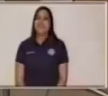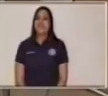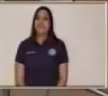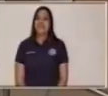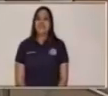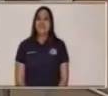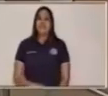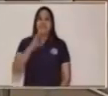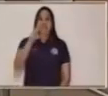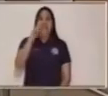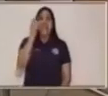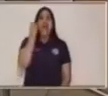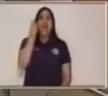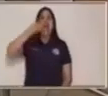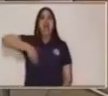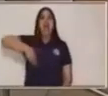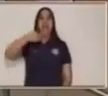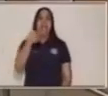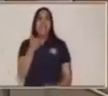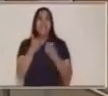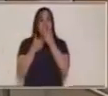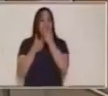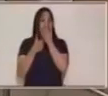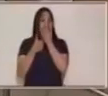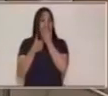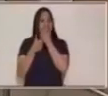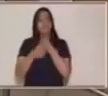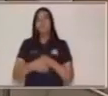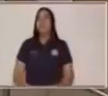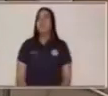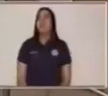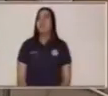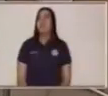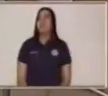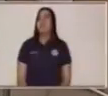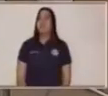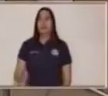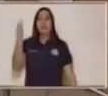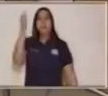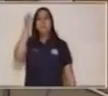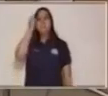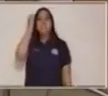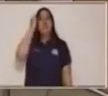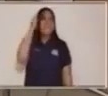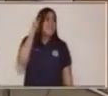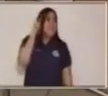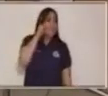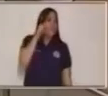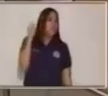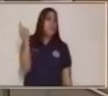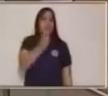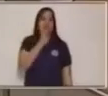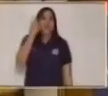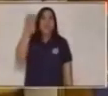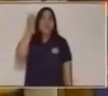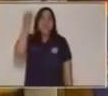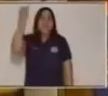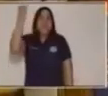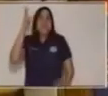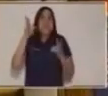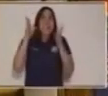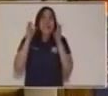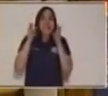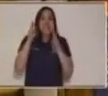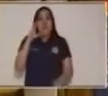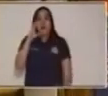¡Clima! Nos tocó clima. Pensemos todas las ideas que tenemos con relación al